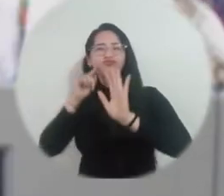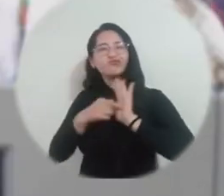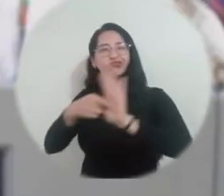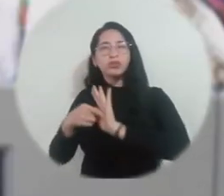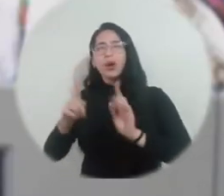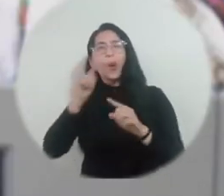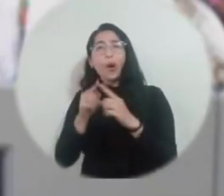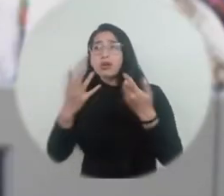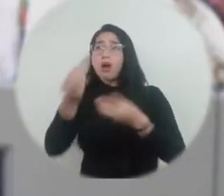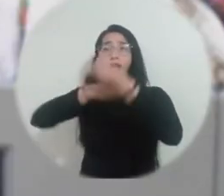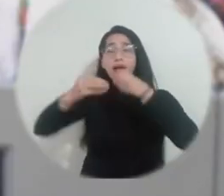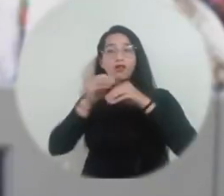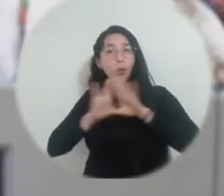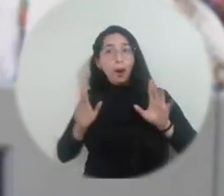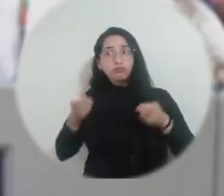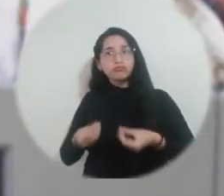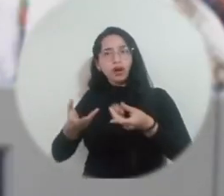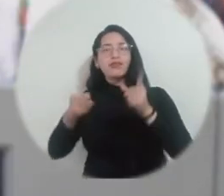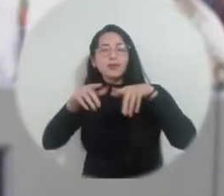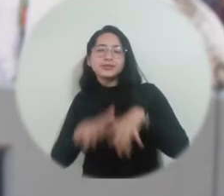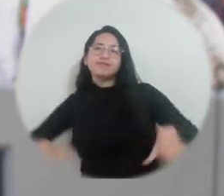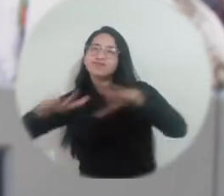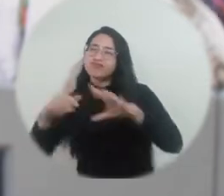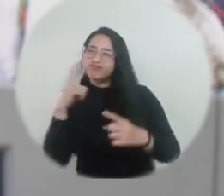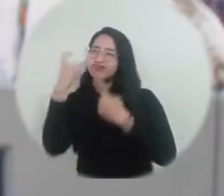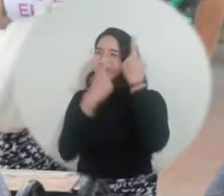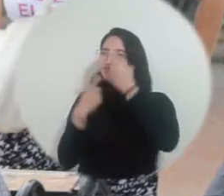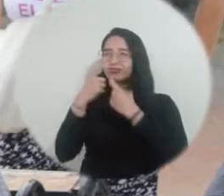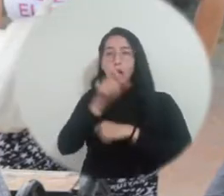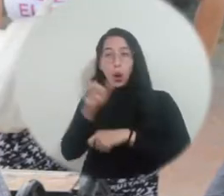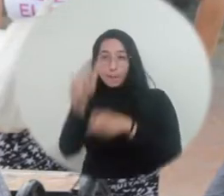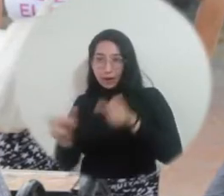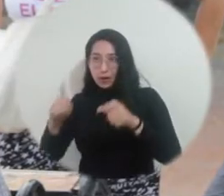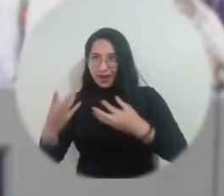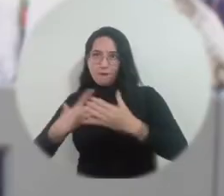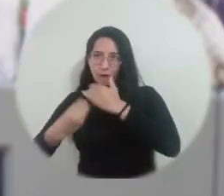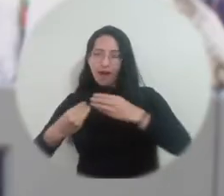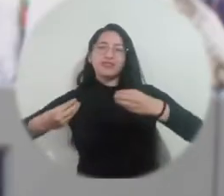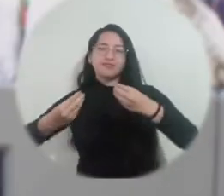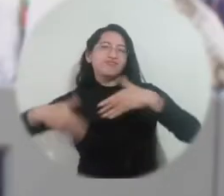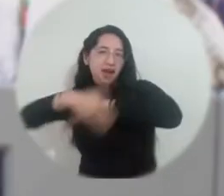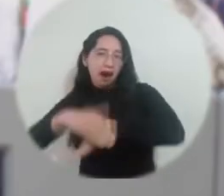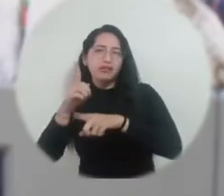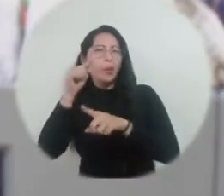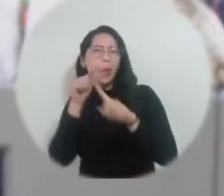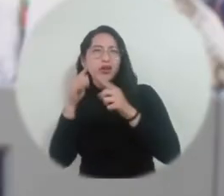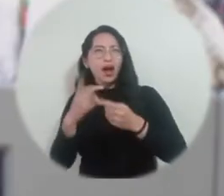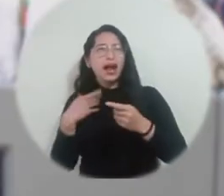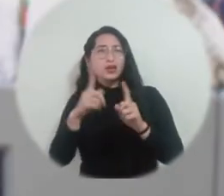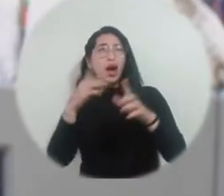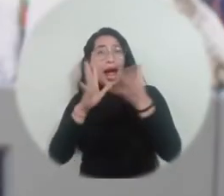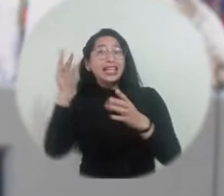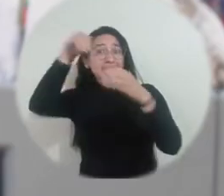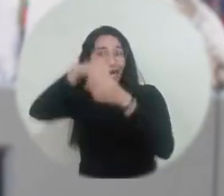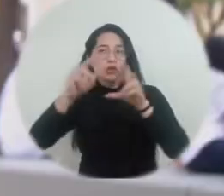alimentación, sino también darle un espacio de reflexión donde ellos también puedan participar y puedan sentirse importantes